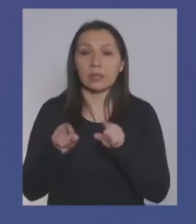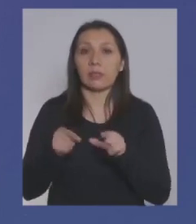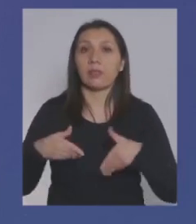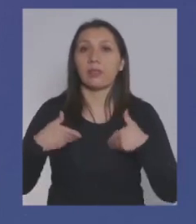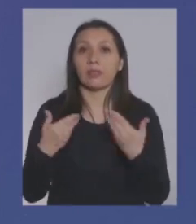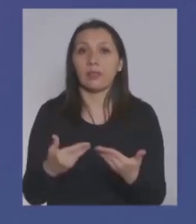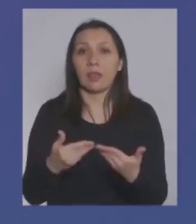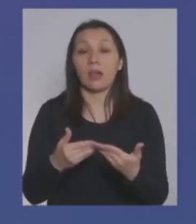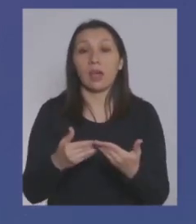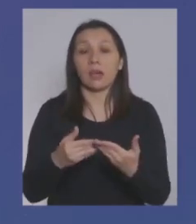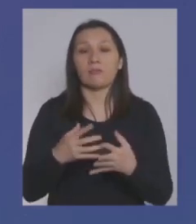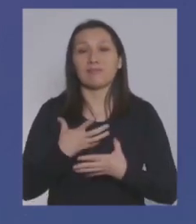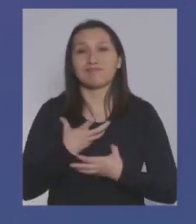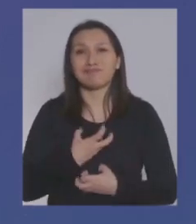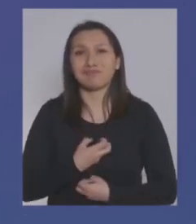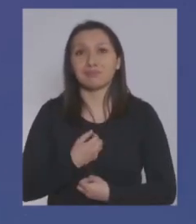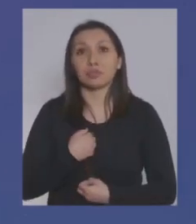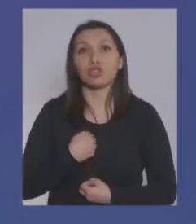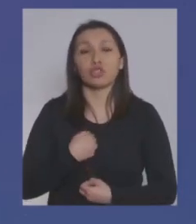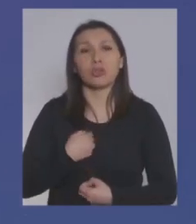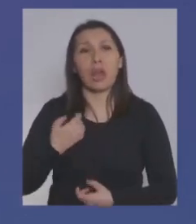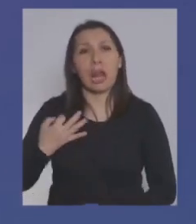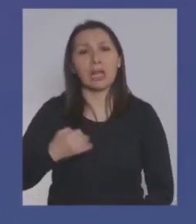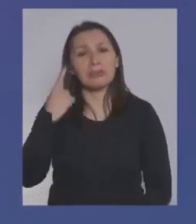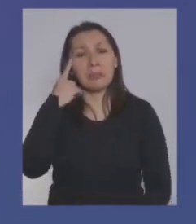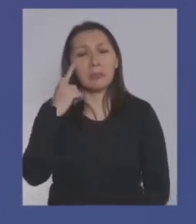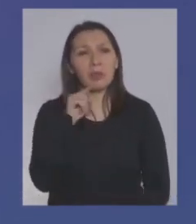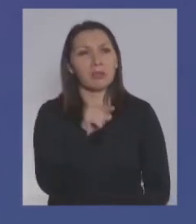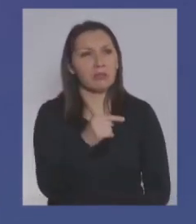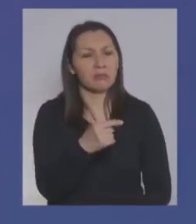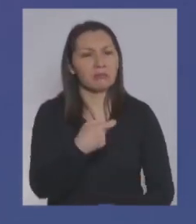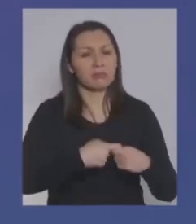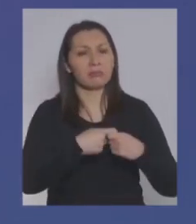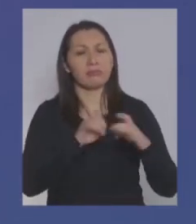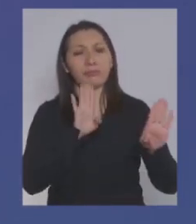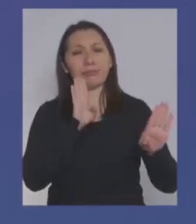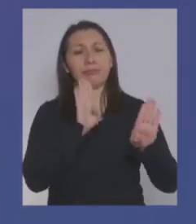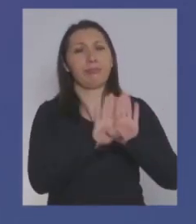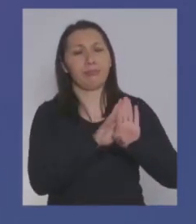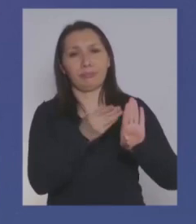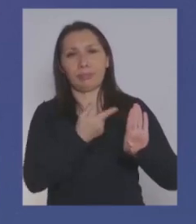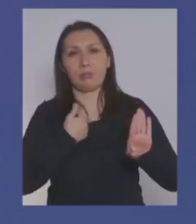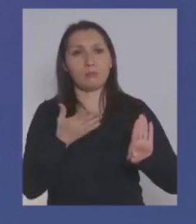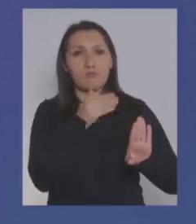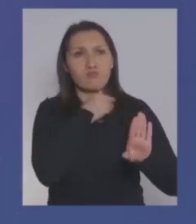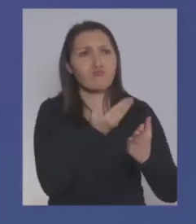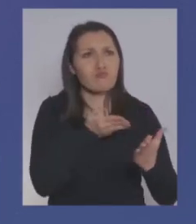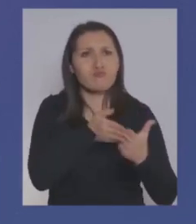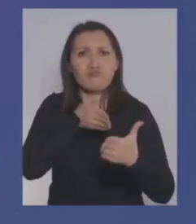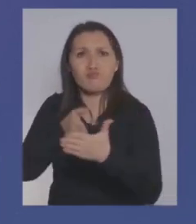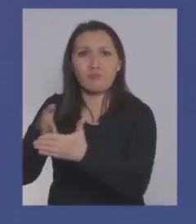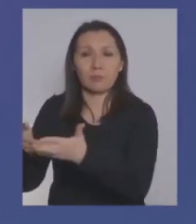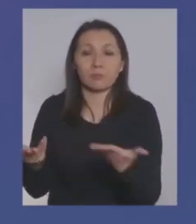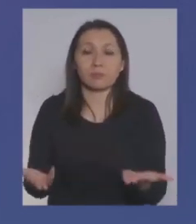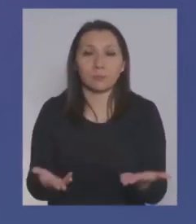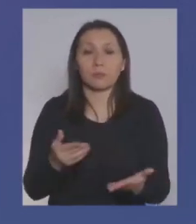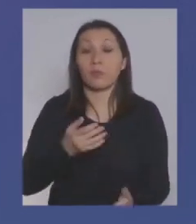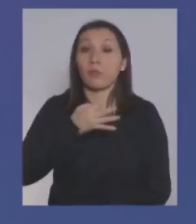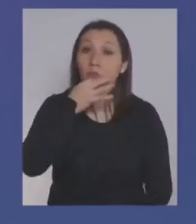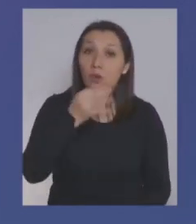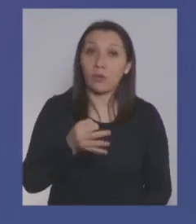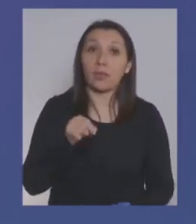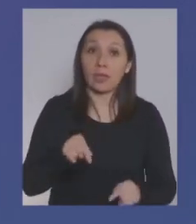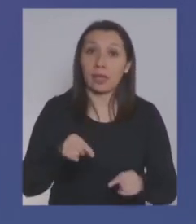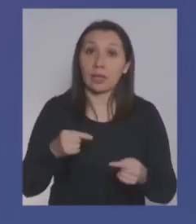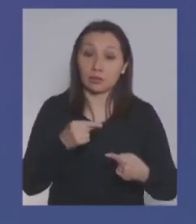genera y la frustración, cuando yo creo tener la razón y sin embargo no encuentro mi beneficio. Pero quiero contarles